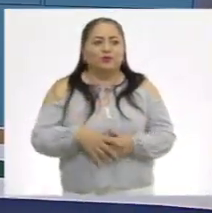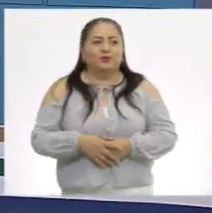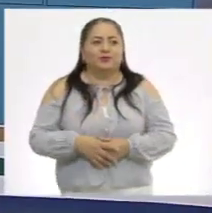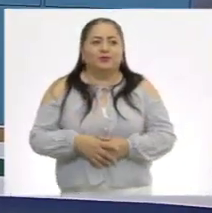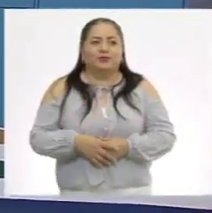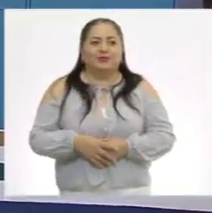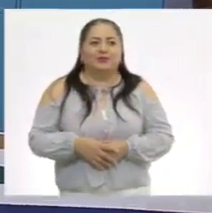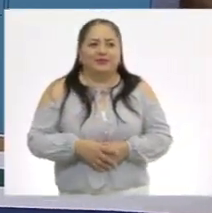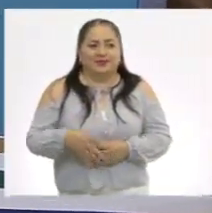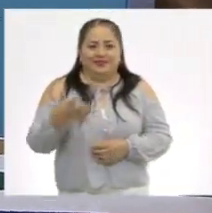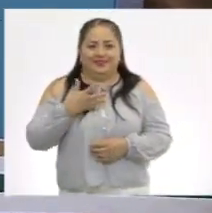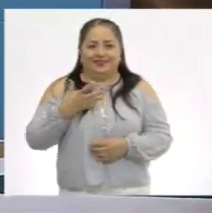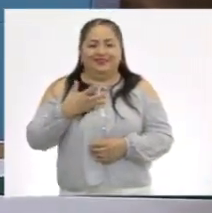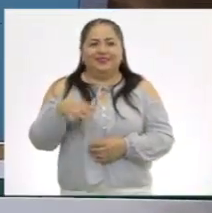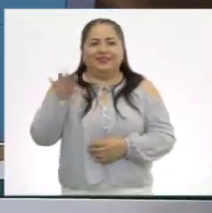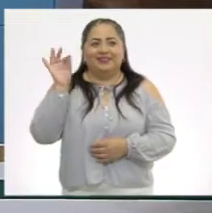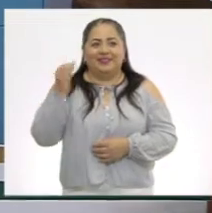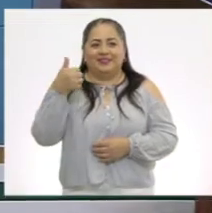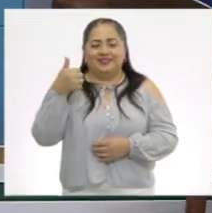Lo tengo.